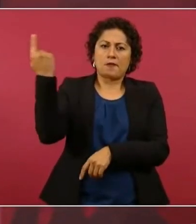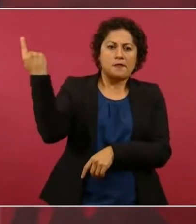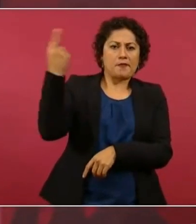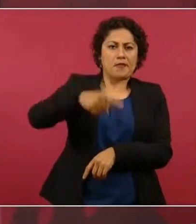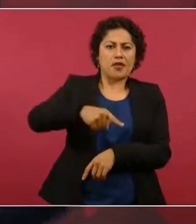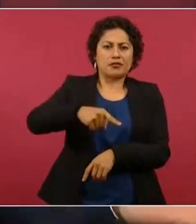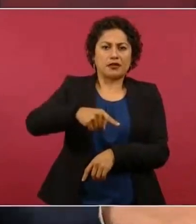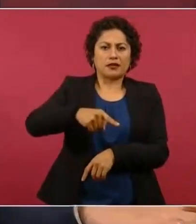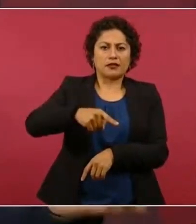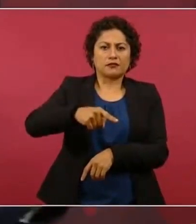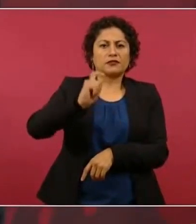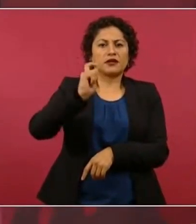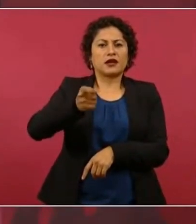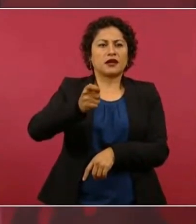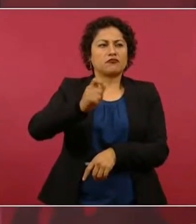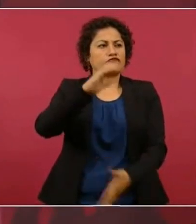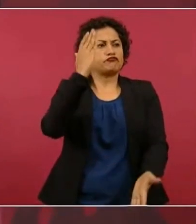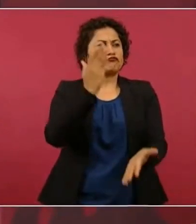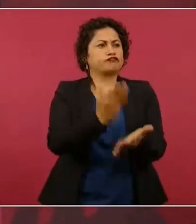de que paren todo